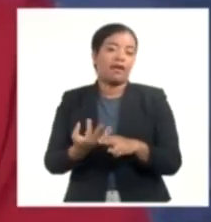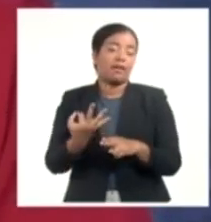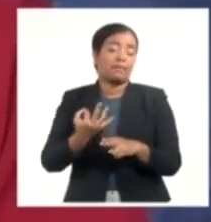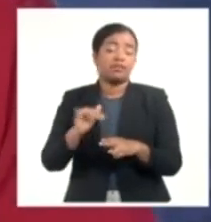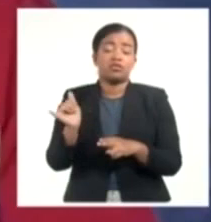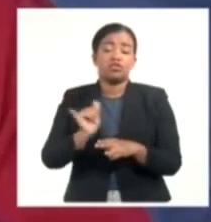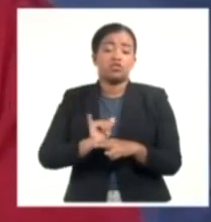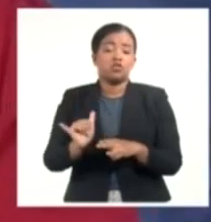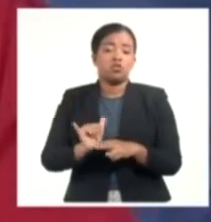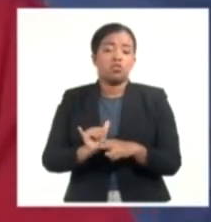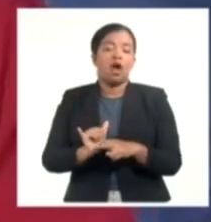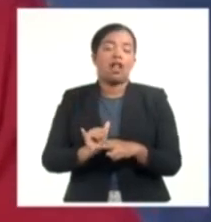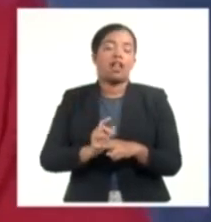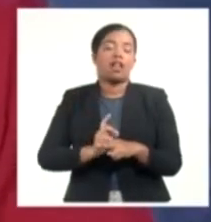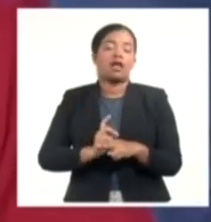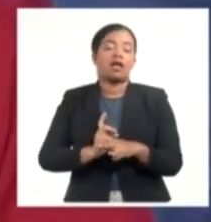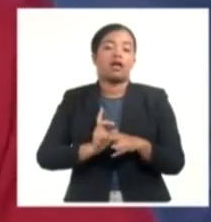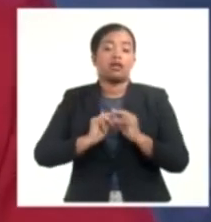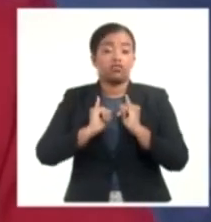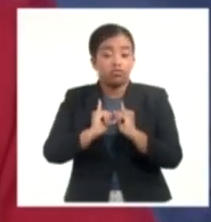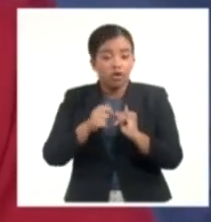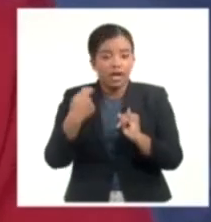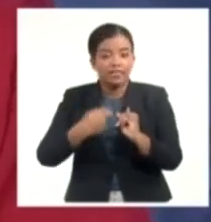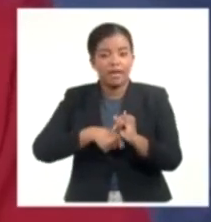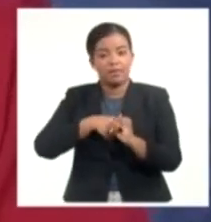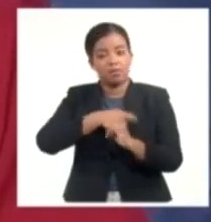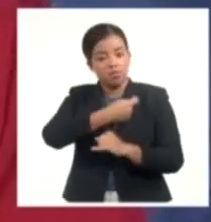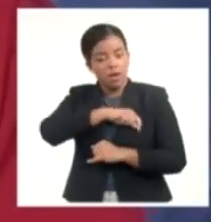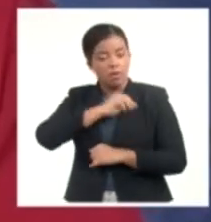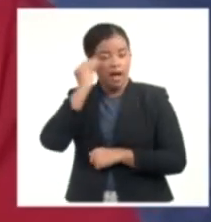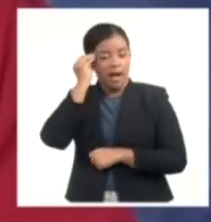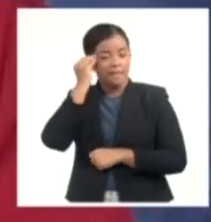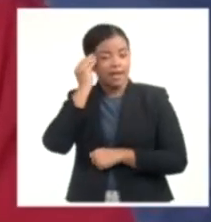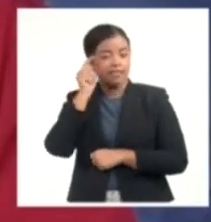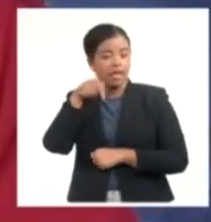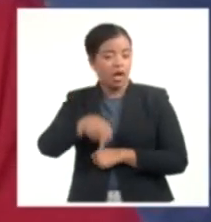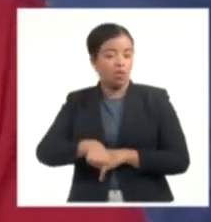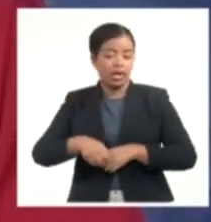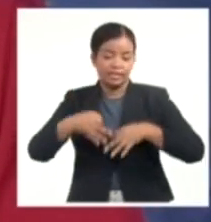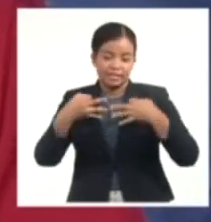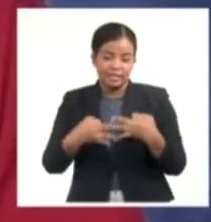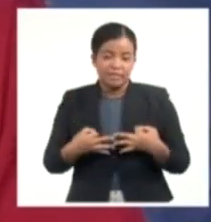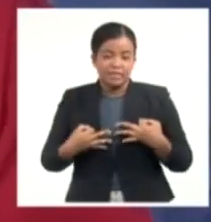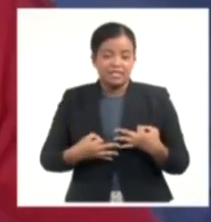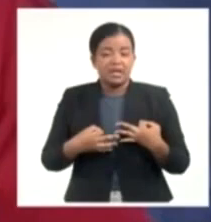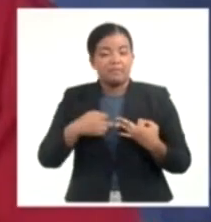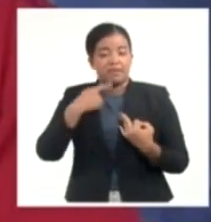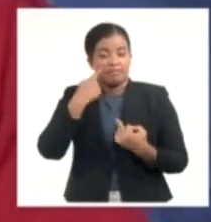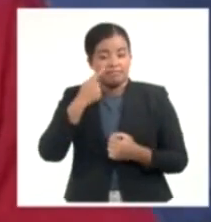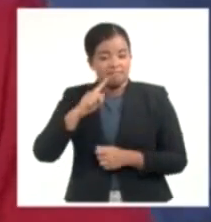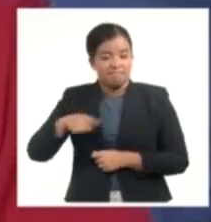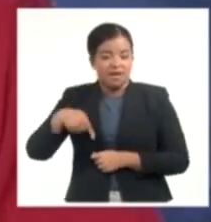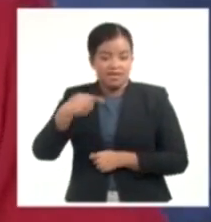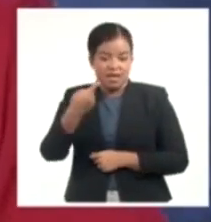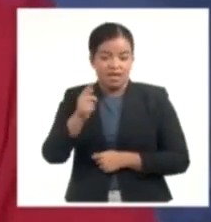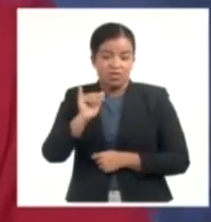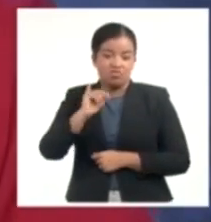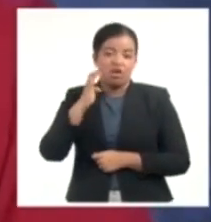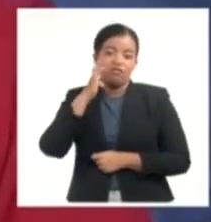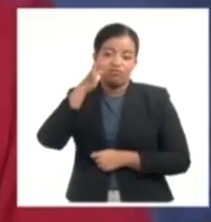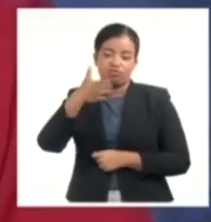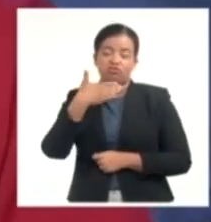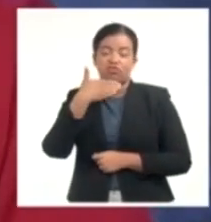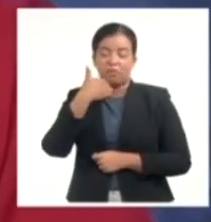sino para documentar la historia con el lenguaje del presente y siempre con los ojos puestos en el mañana y el futuro mejor